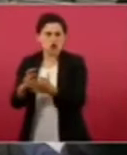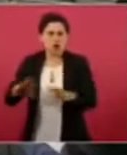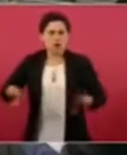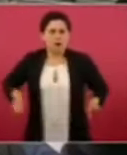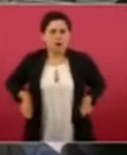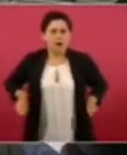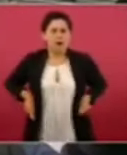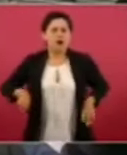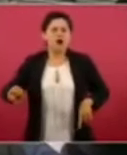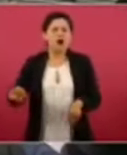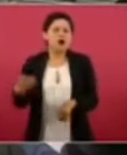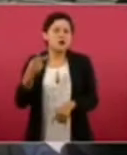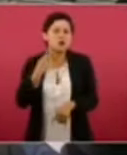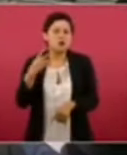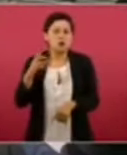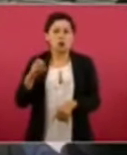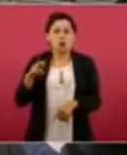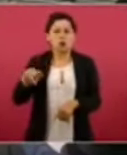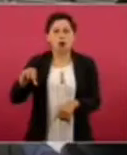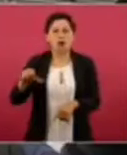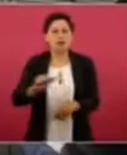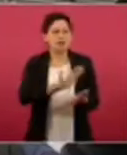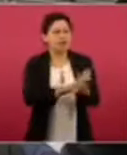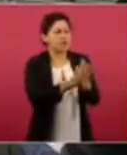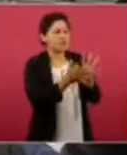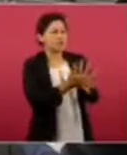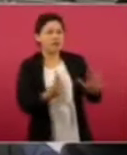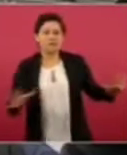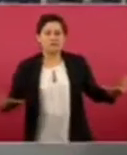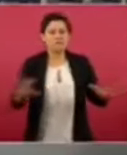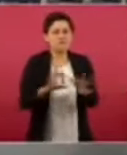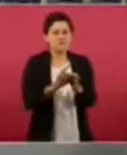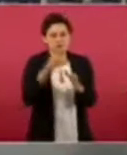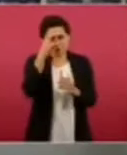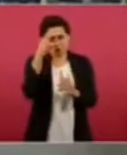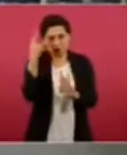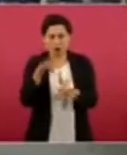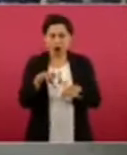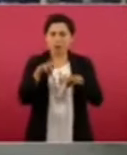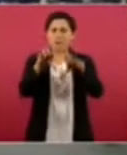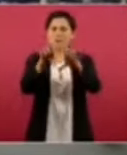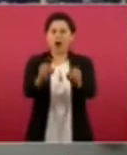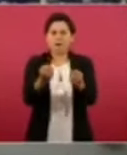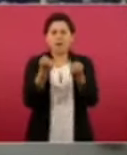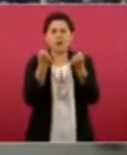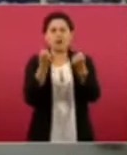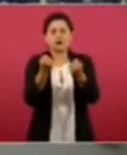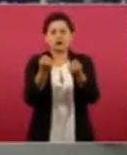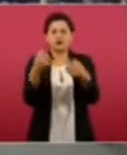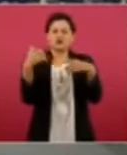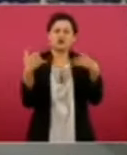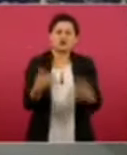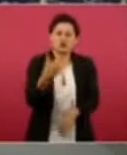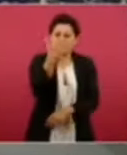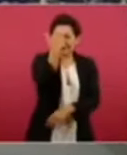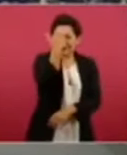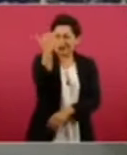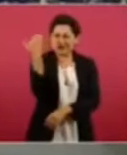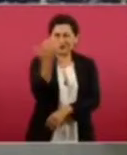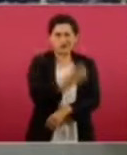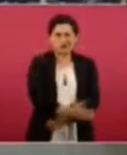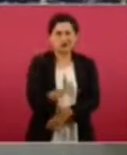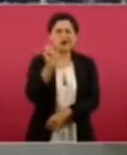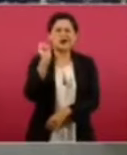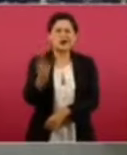arreglos con los delincuentes para llegar al poder. Qué terrible que Morena haya